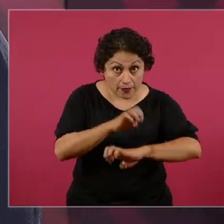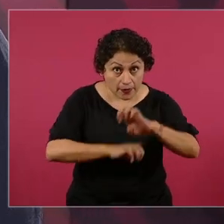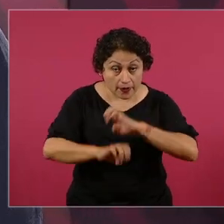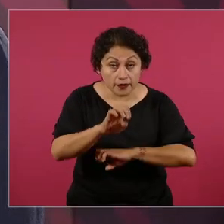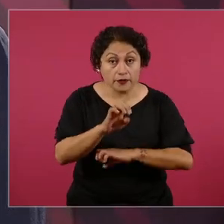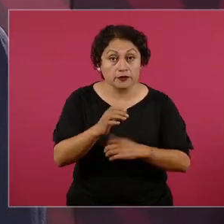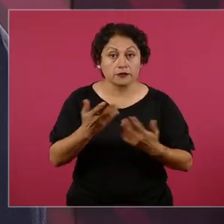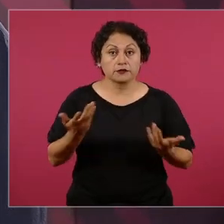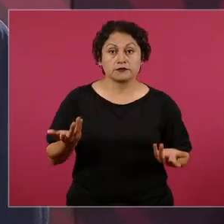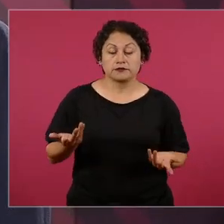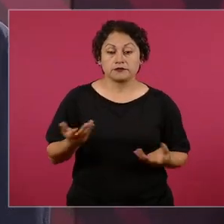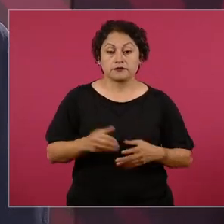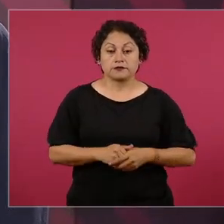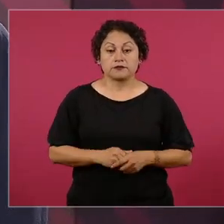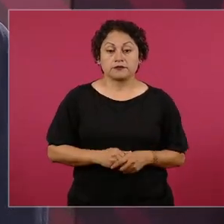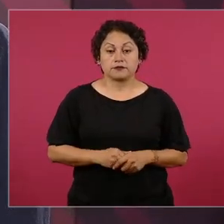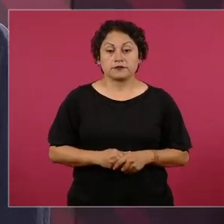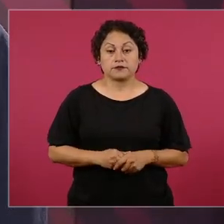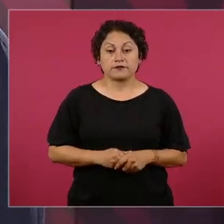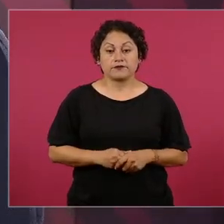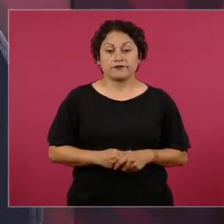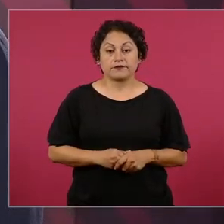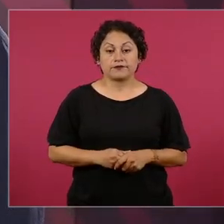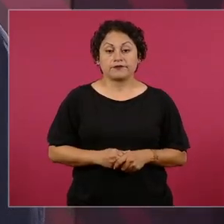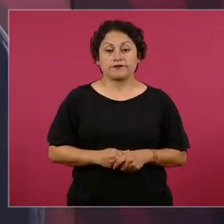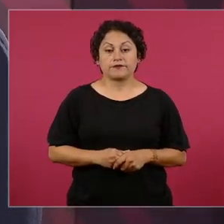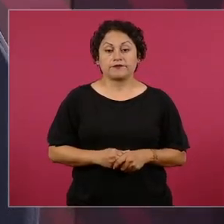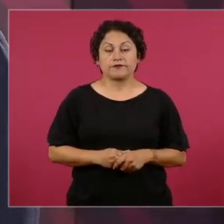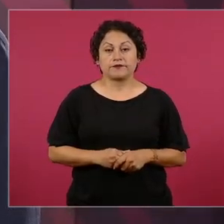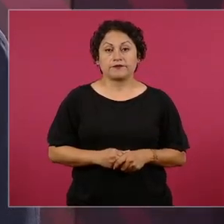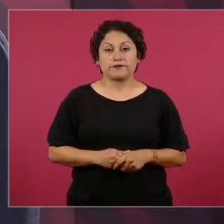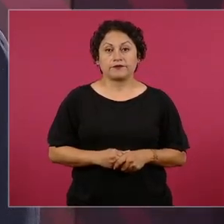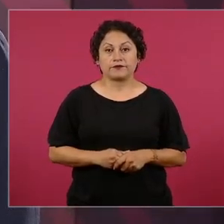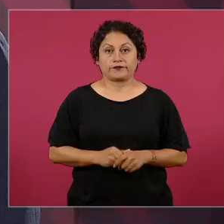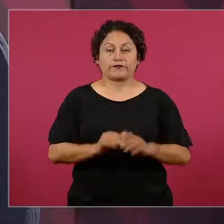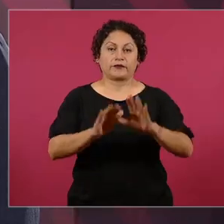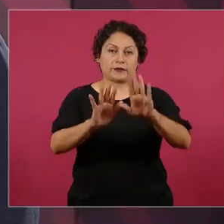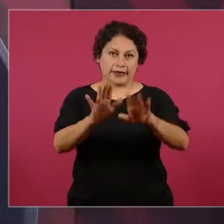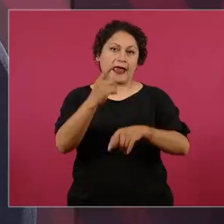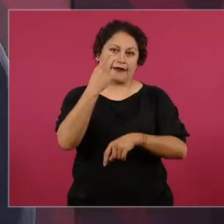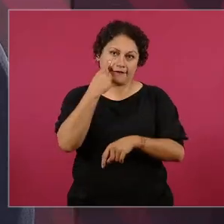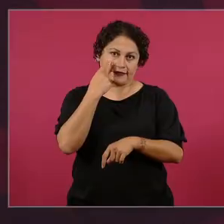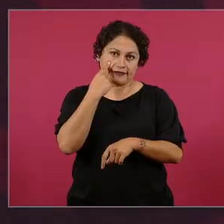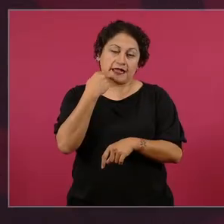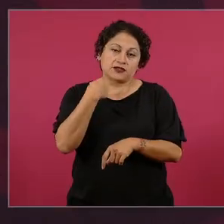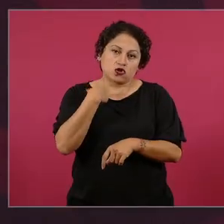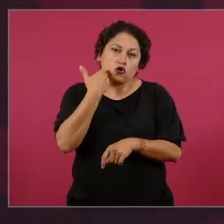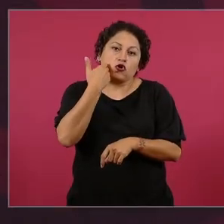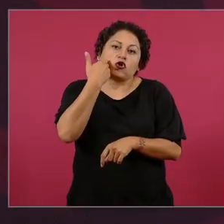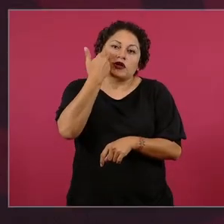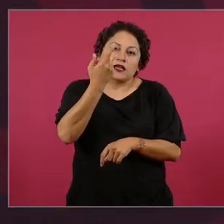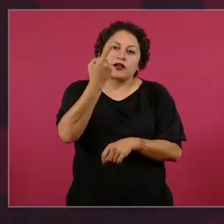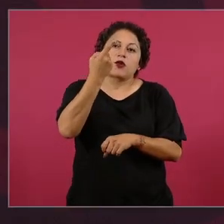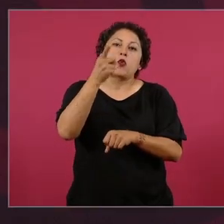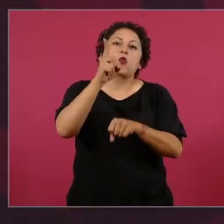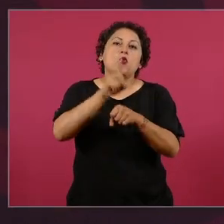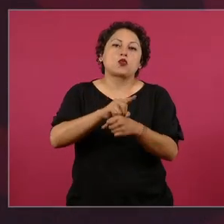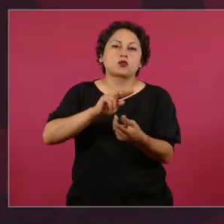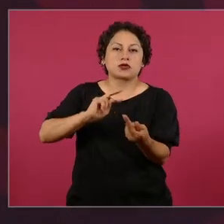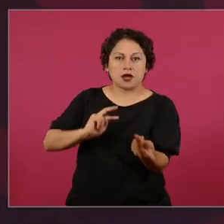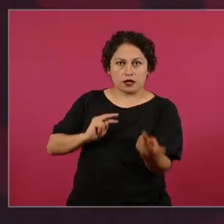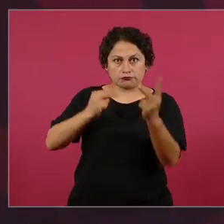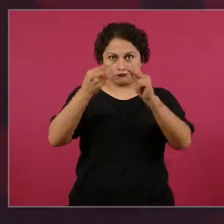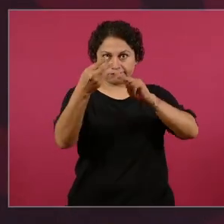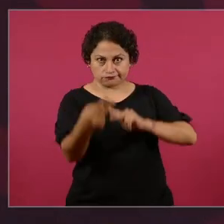así como quiero que terminemos que yo un día esté allá y ustedes acá pero podemos aprovechar de una vez ahora